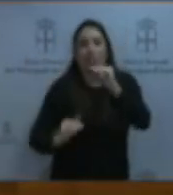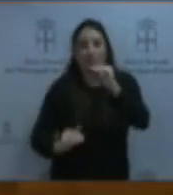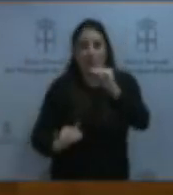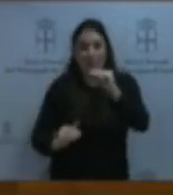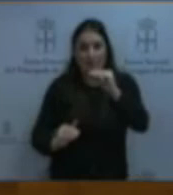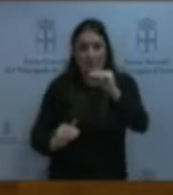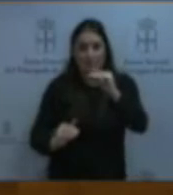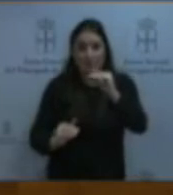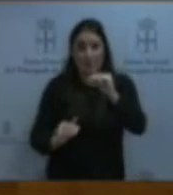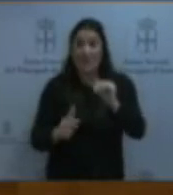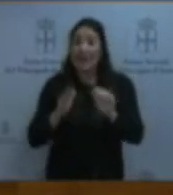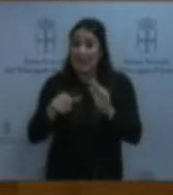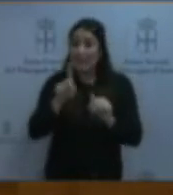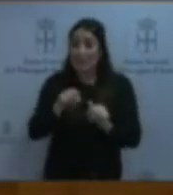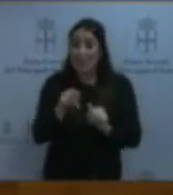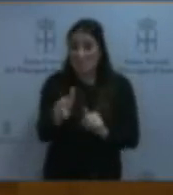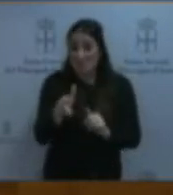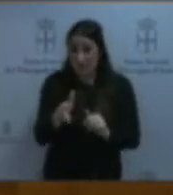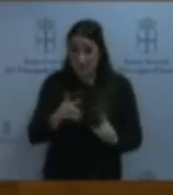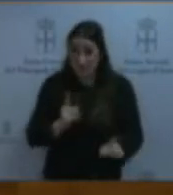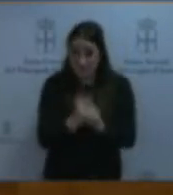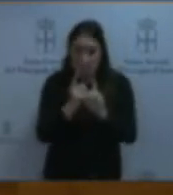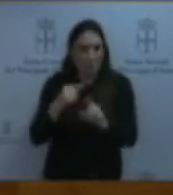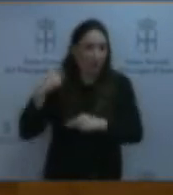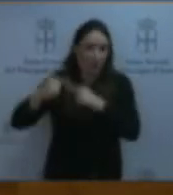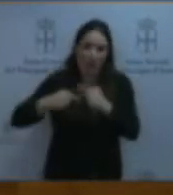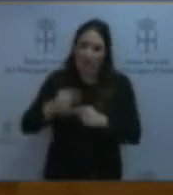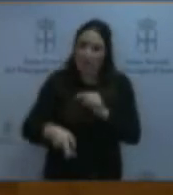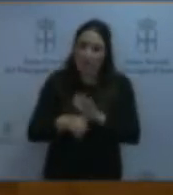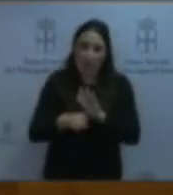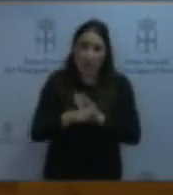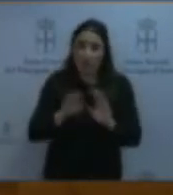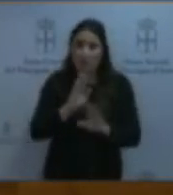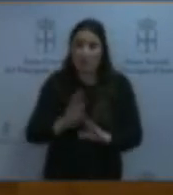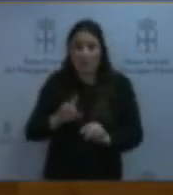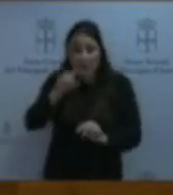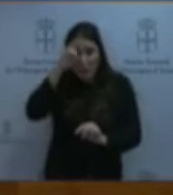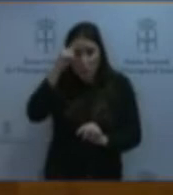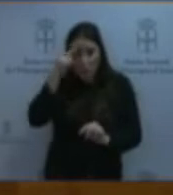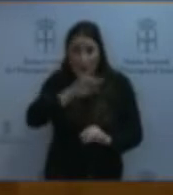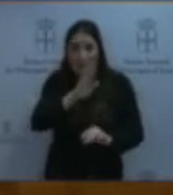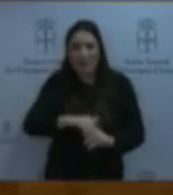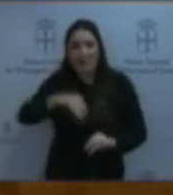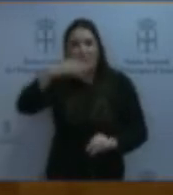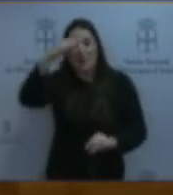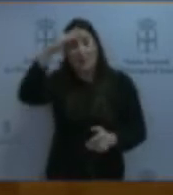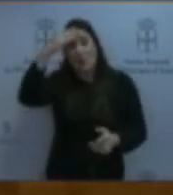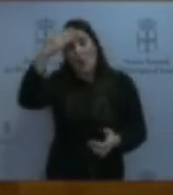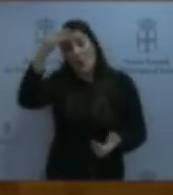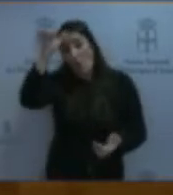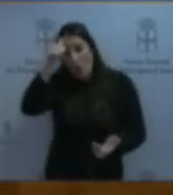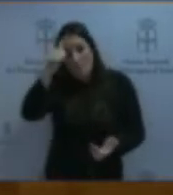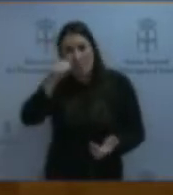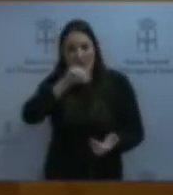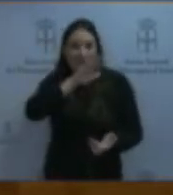Y hasta el machismo heredado sigue tiñendo la cultura de un patriarcado en el que los asesinatos de las mujeres